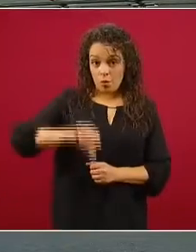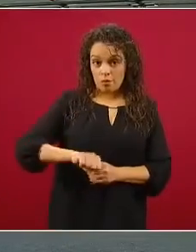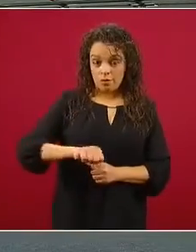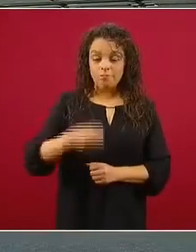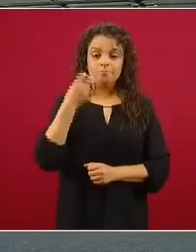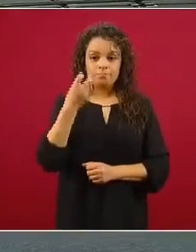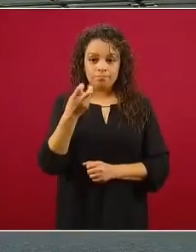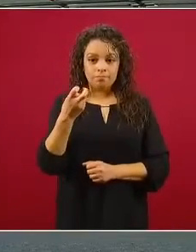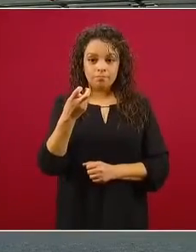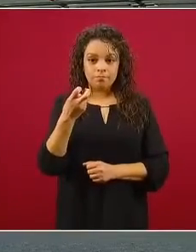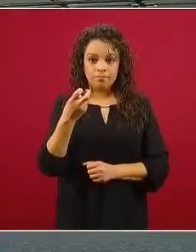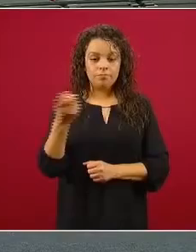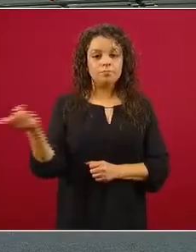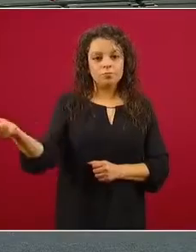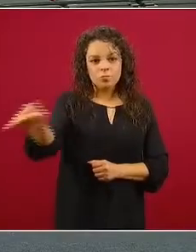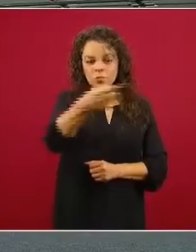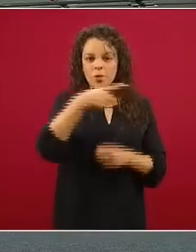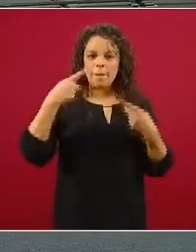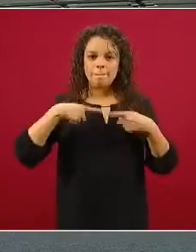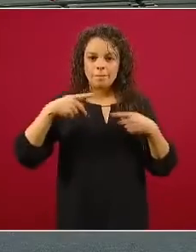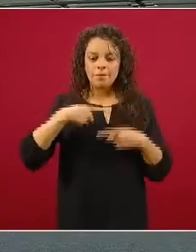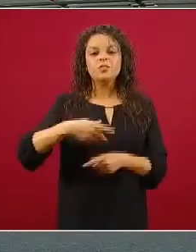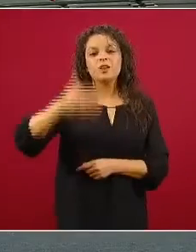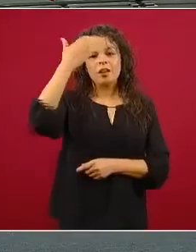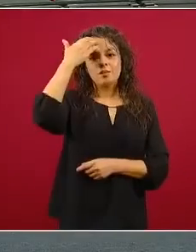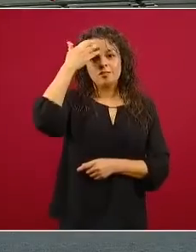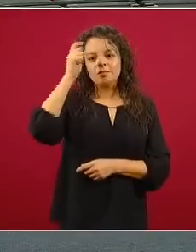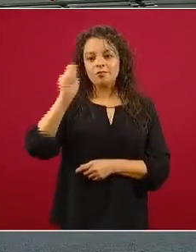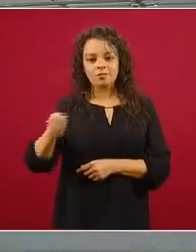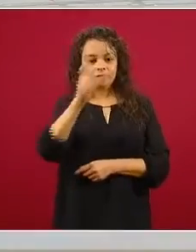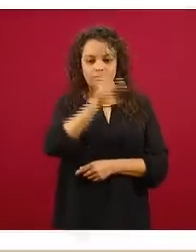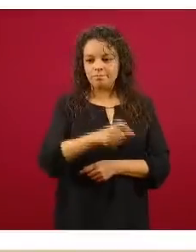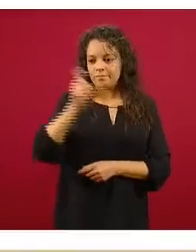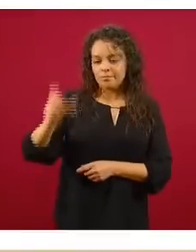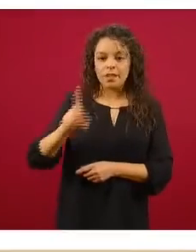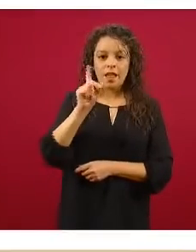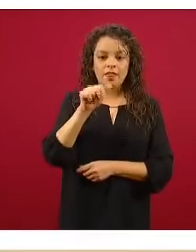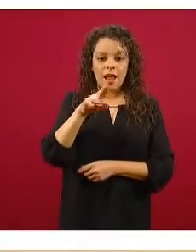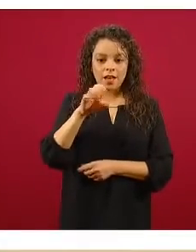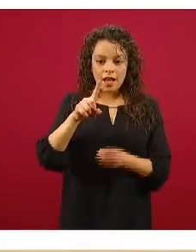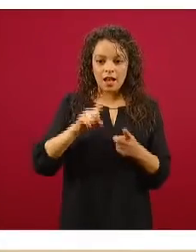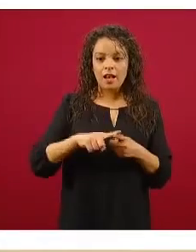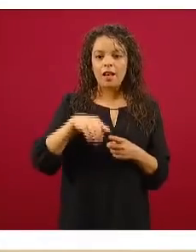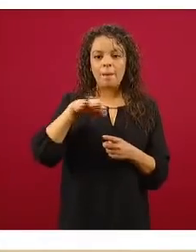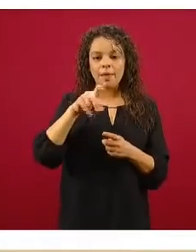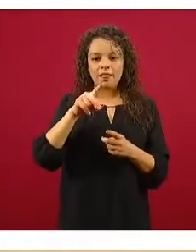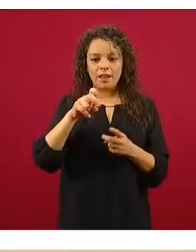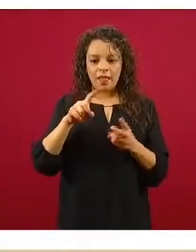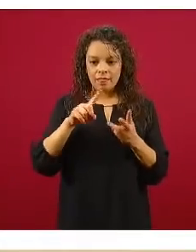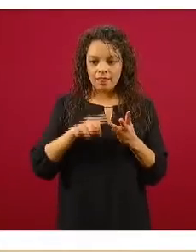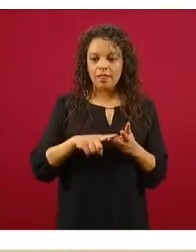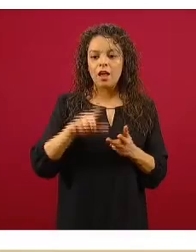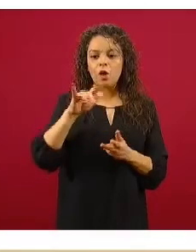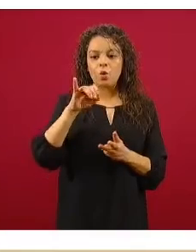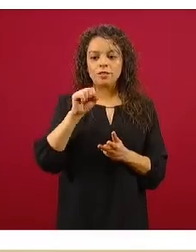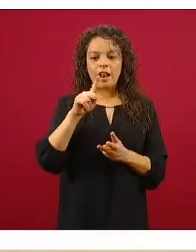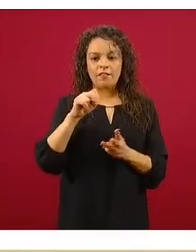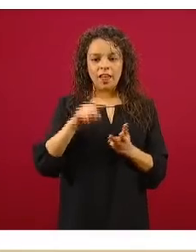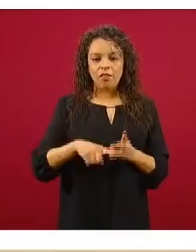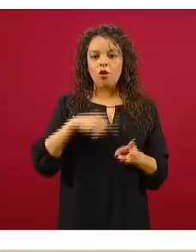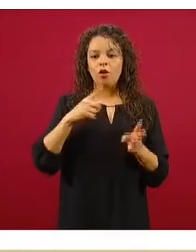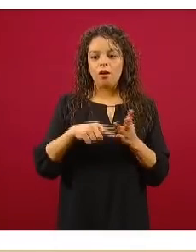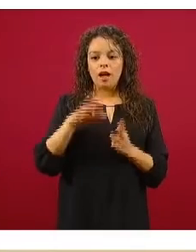siguiente que los conocieran, que vieran cómo son Daniel, Midred, Luis Alfredo, Carlos, los rostros de la